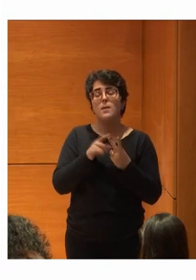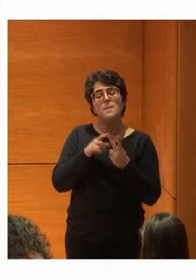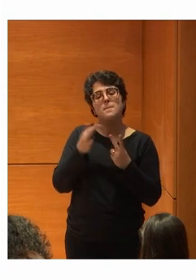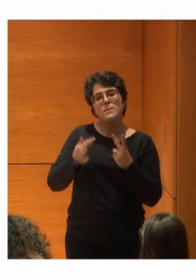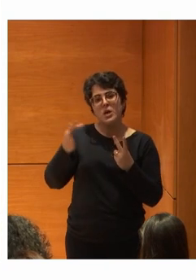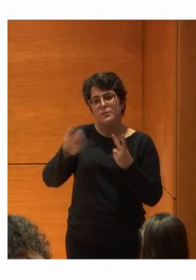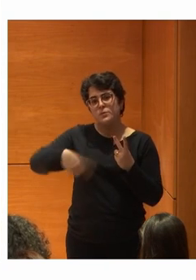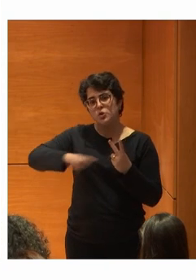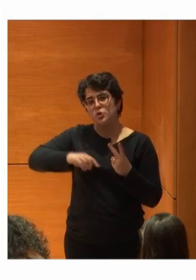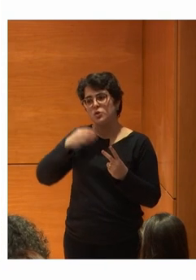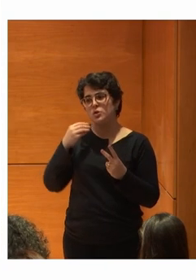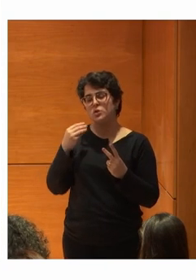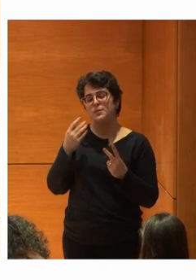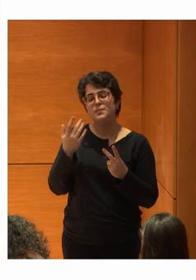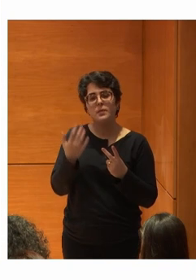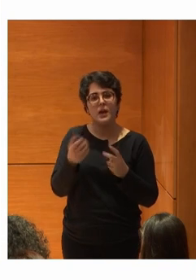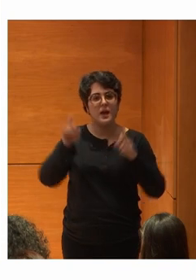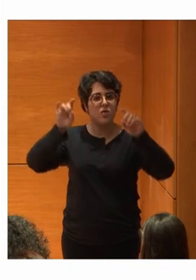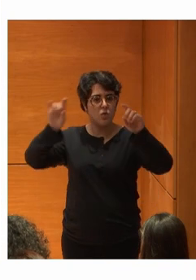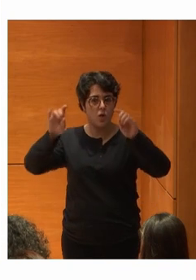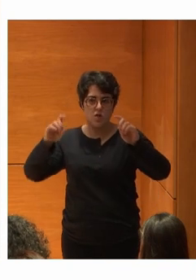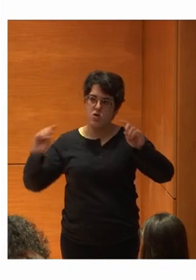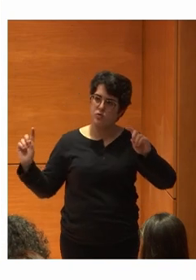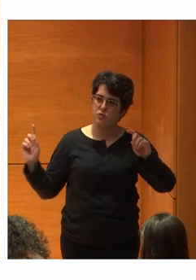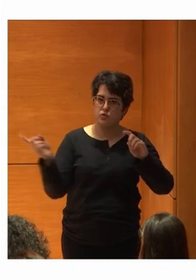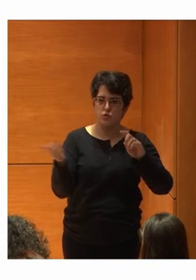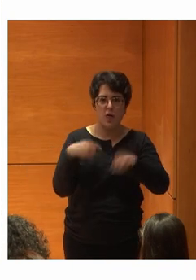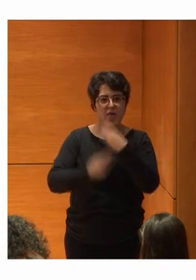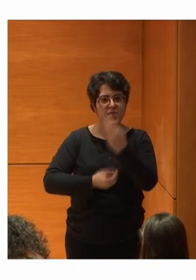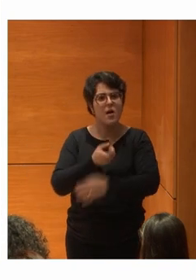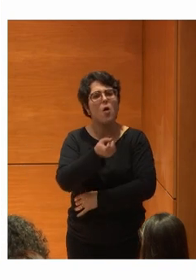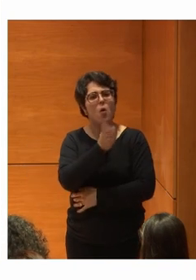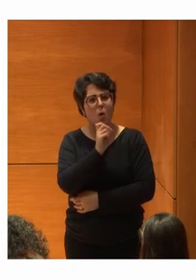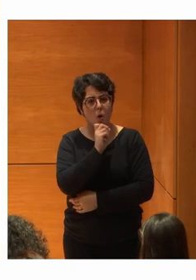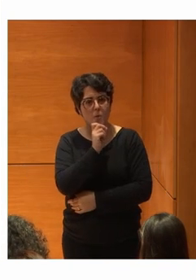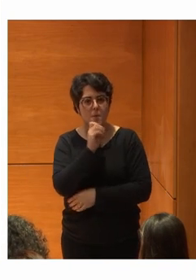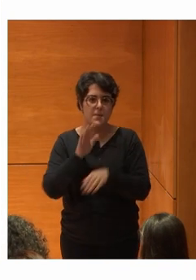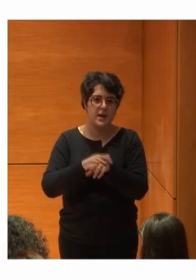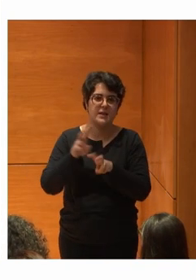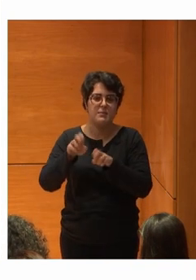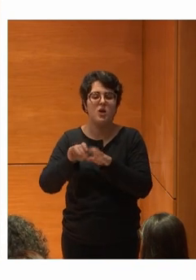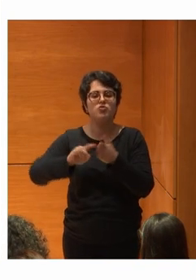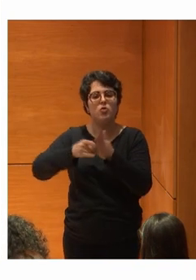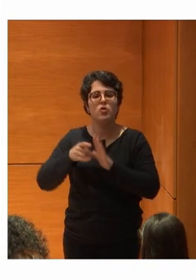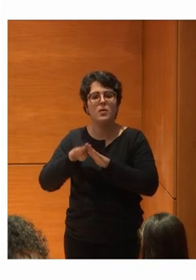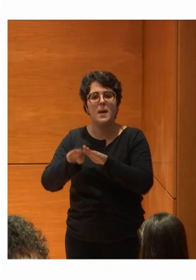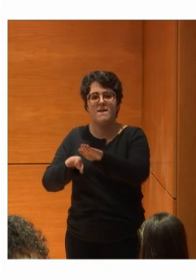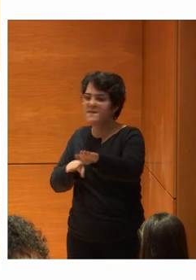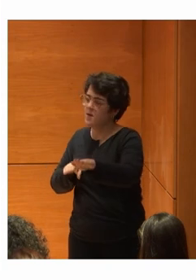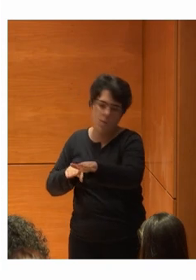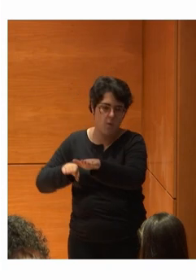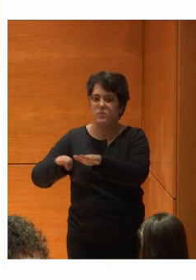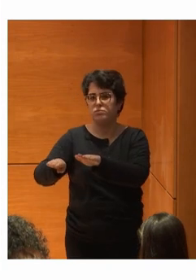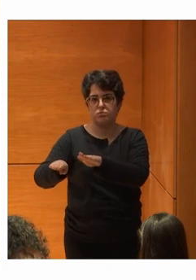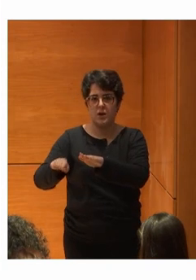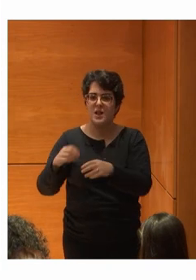como hacemos también Toda la educación Que sabemos que estáis trabajando mucho En brecha digital Esos dos